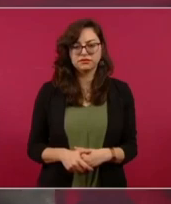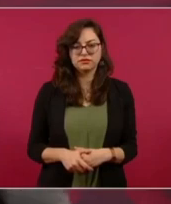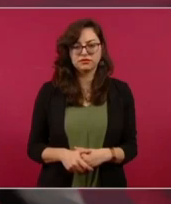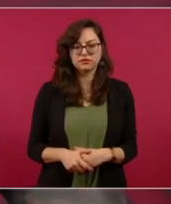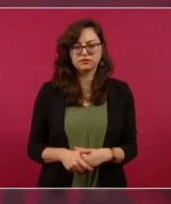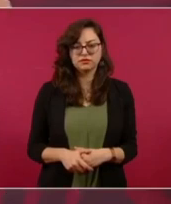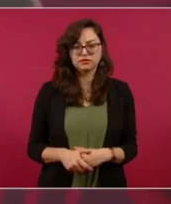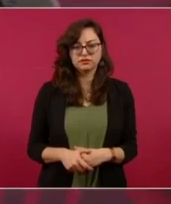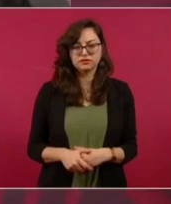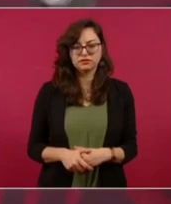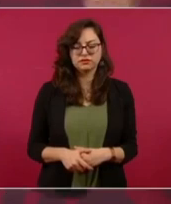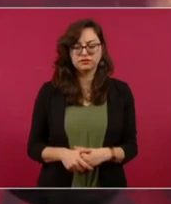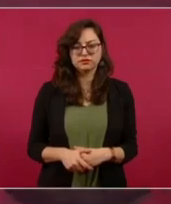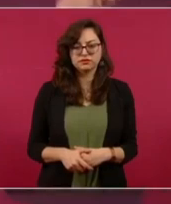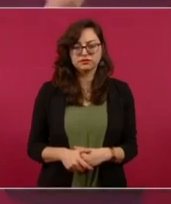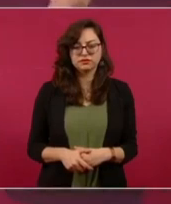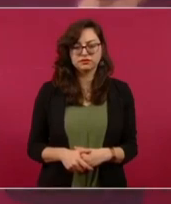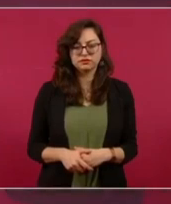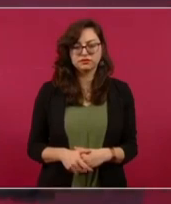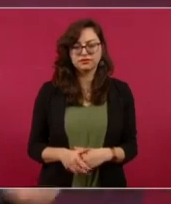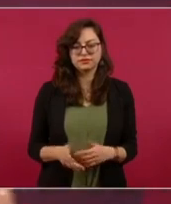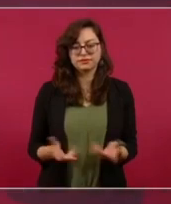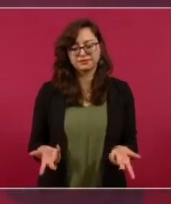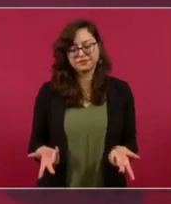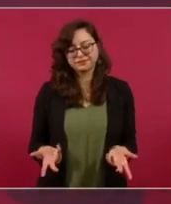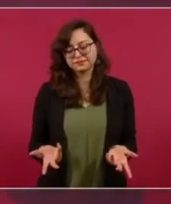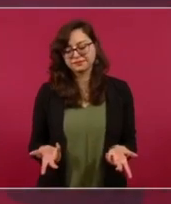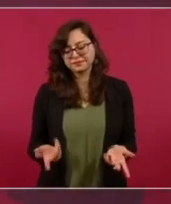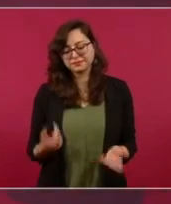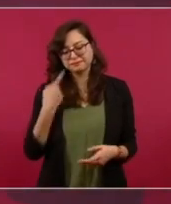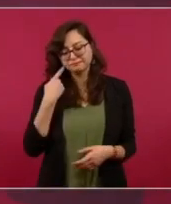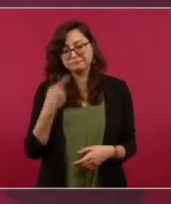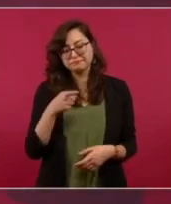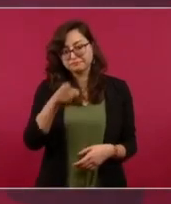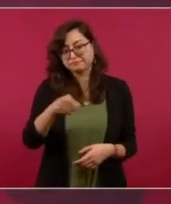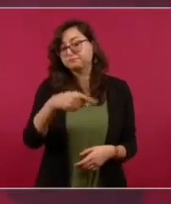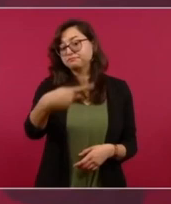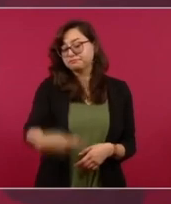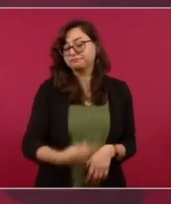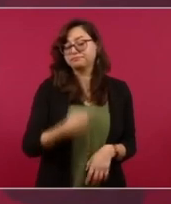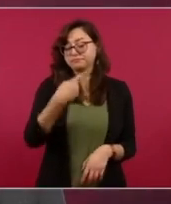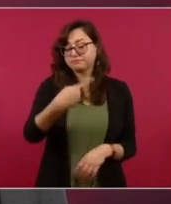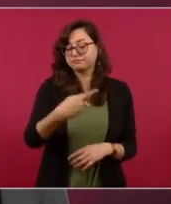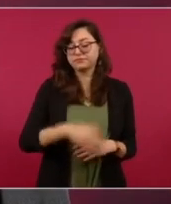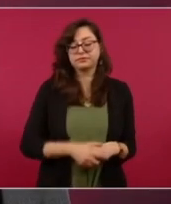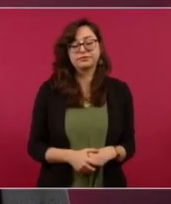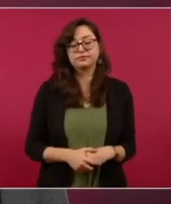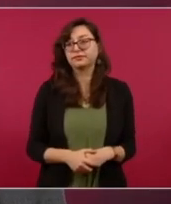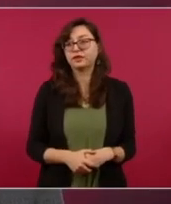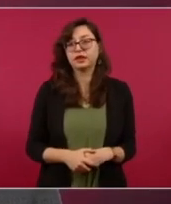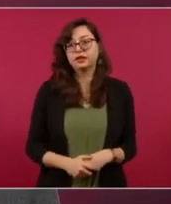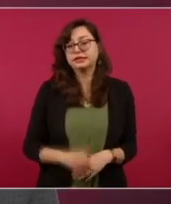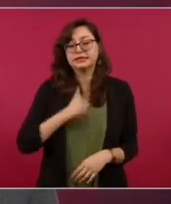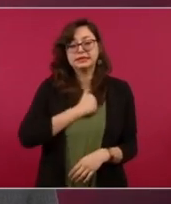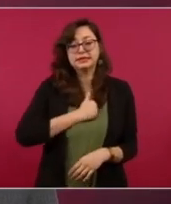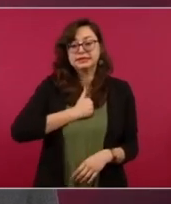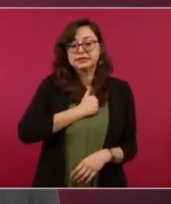Fíjense cómo está el Poder Judicial de nuestro país, lamentablemente.